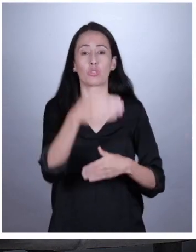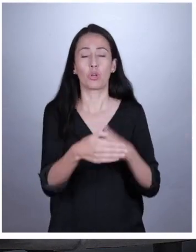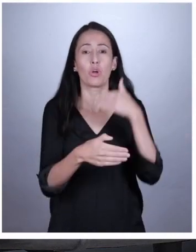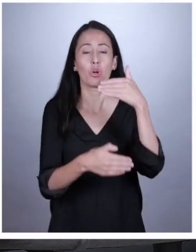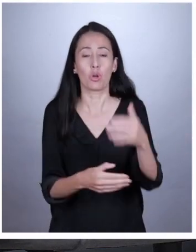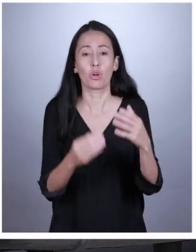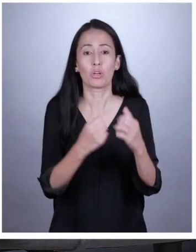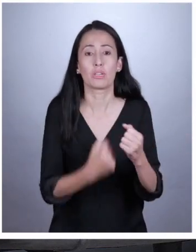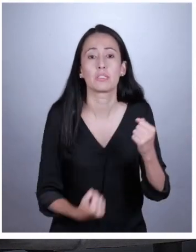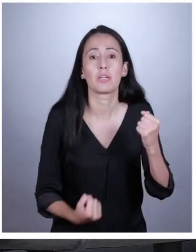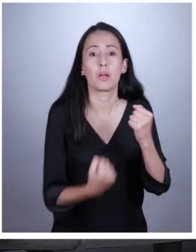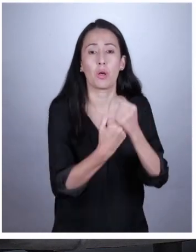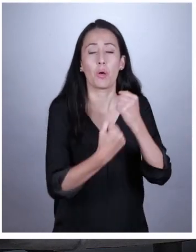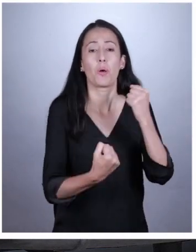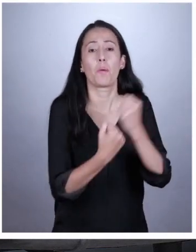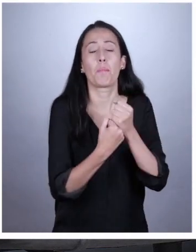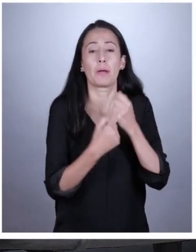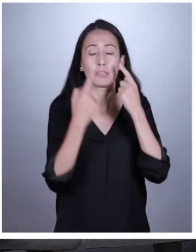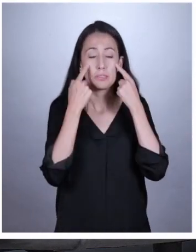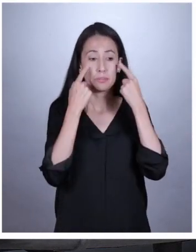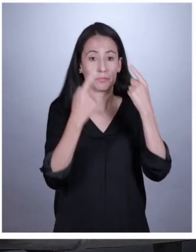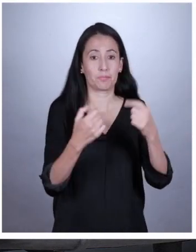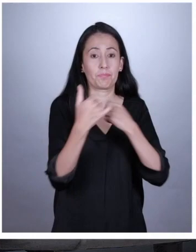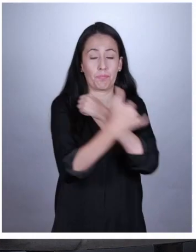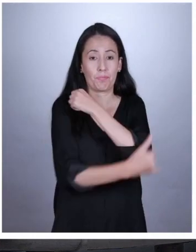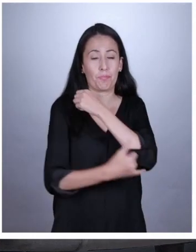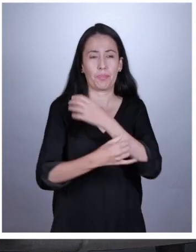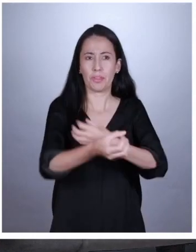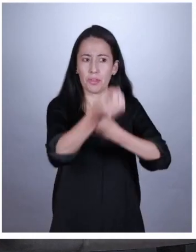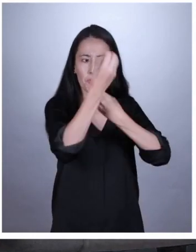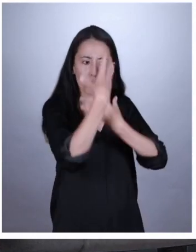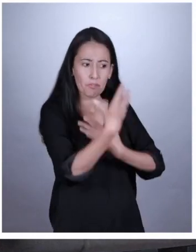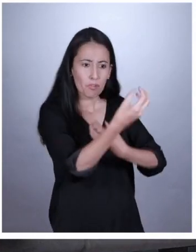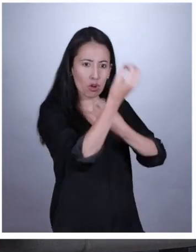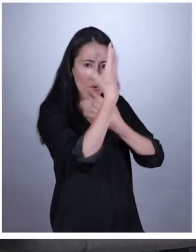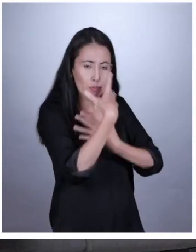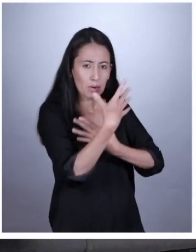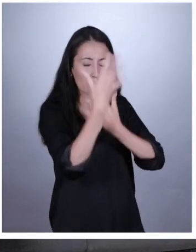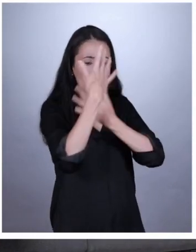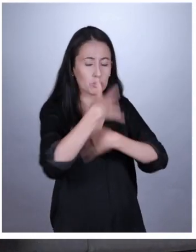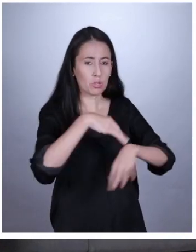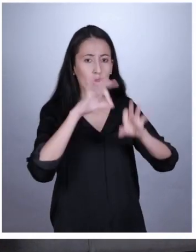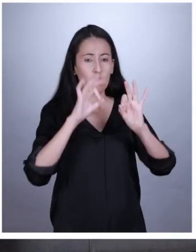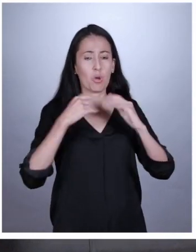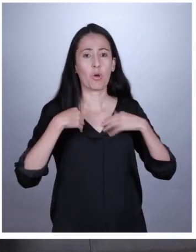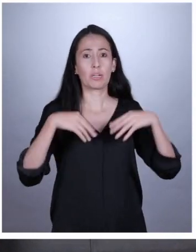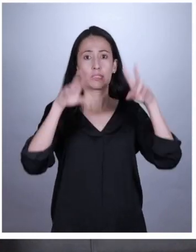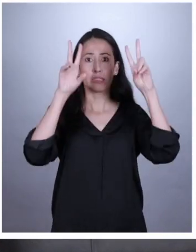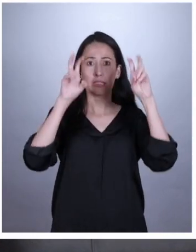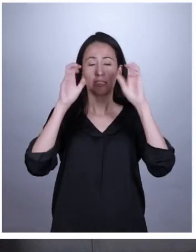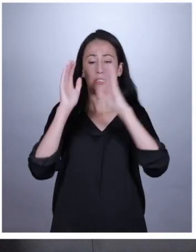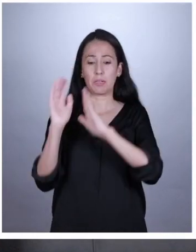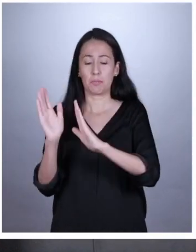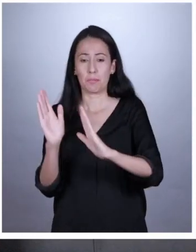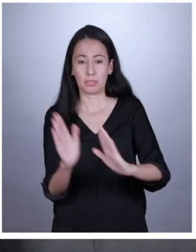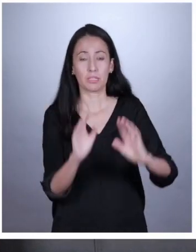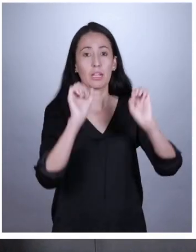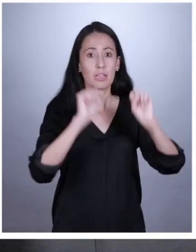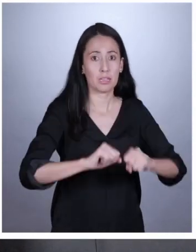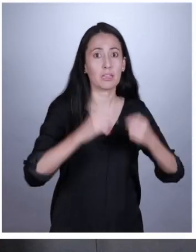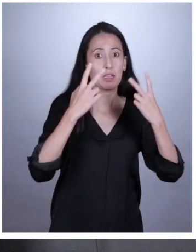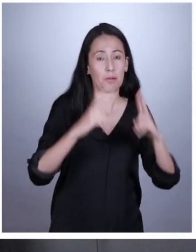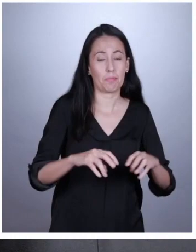tenemos que involucrarnos más en lo que pasa en nuestros países. Informarnos, conversar sobre esos temas que esperamos y sí,